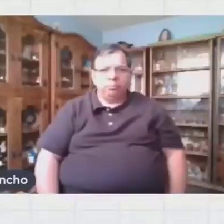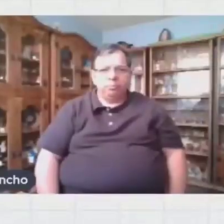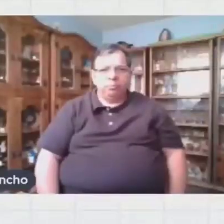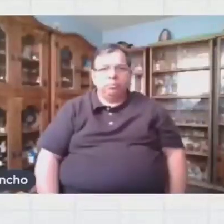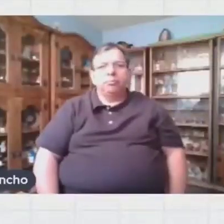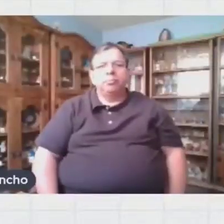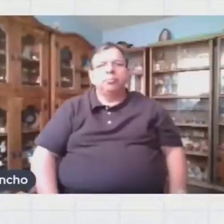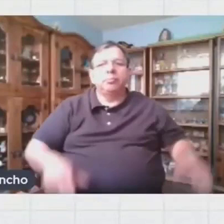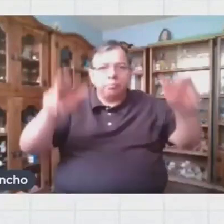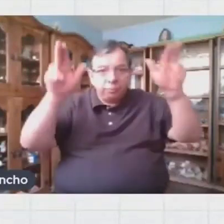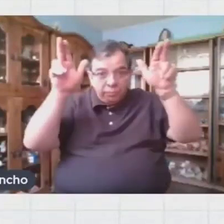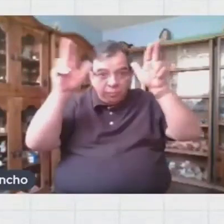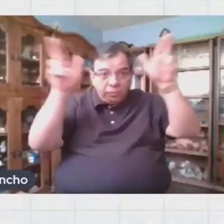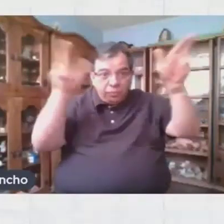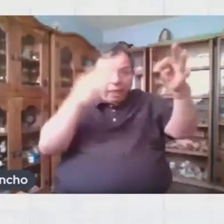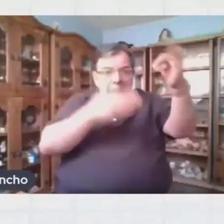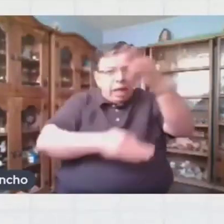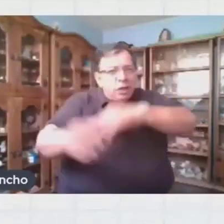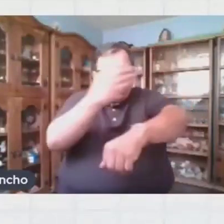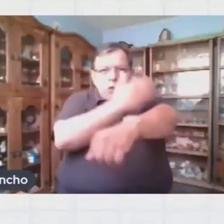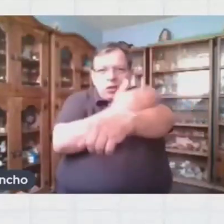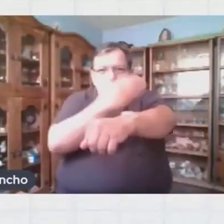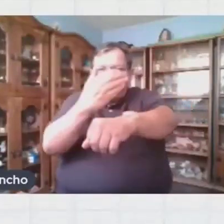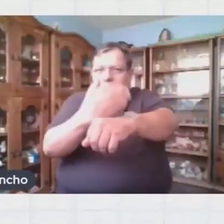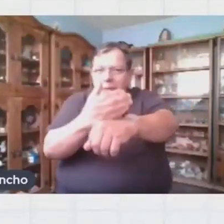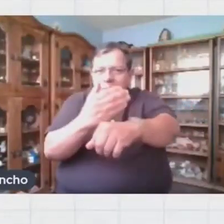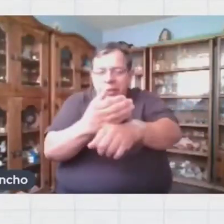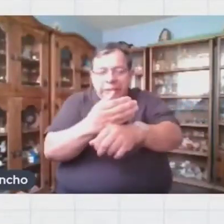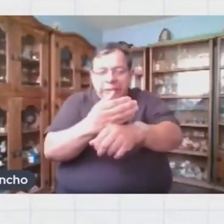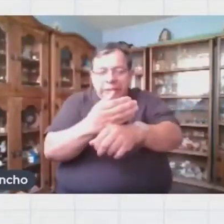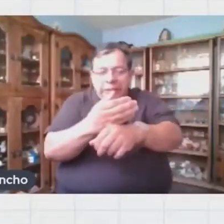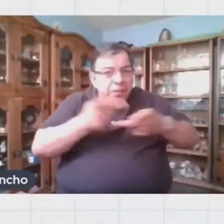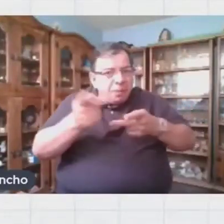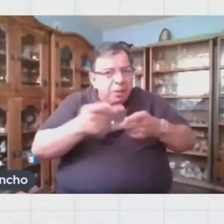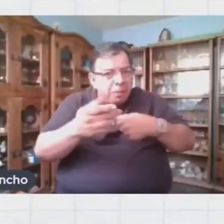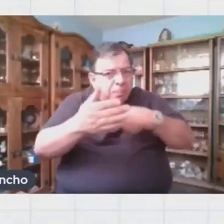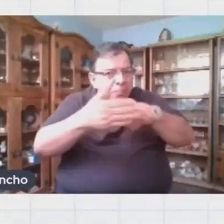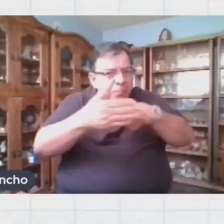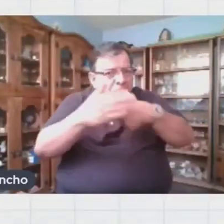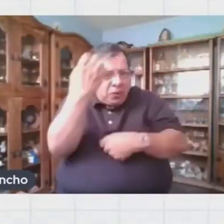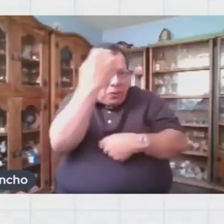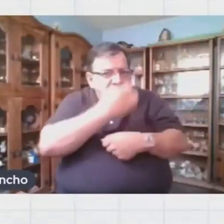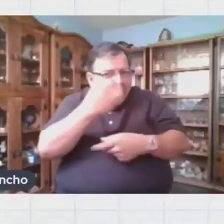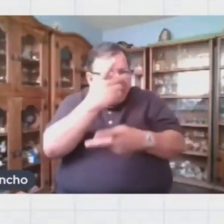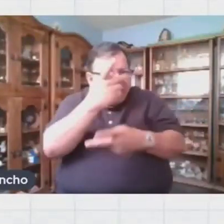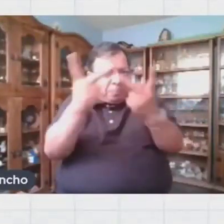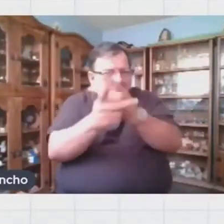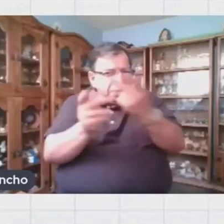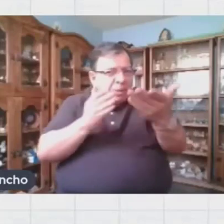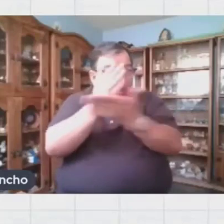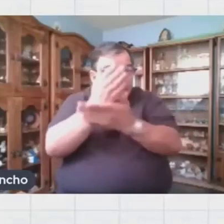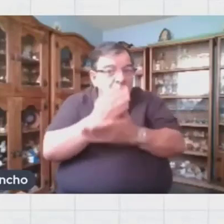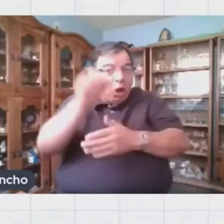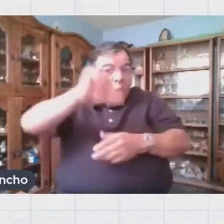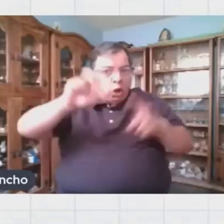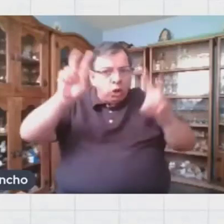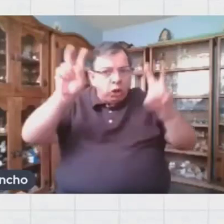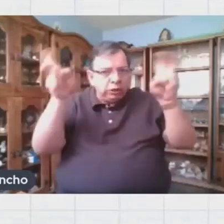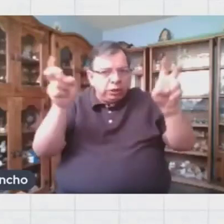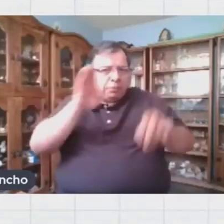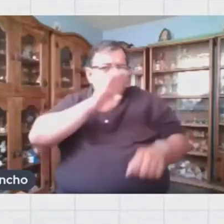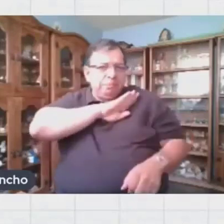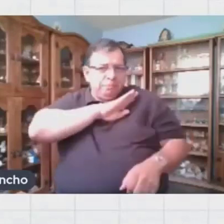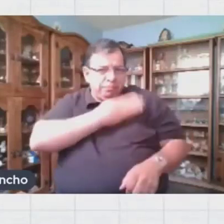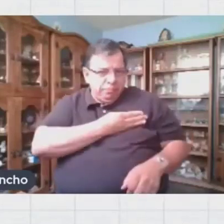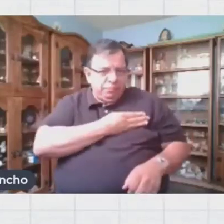Hola a todos y todos los compañeros que nos estamos preparando para el examen de ingreso a la prepa. El tema del día de hoy será de español.